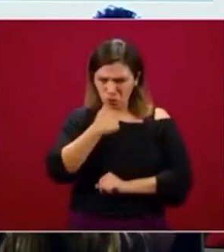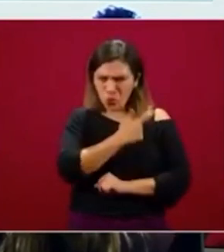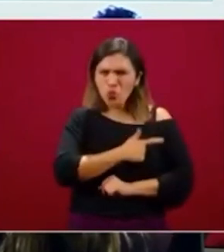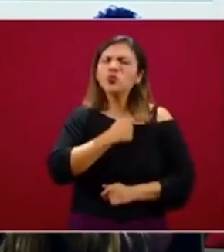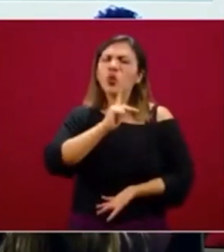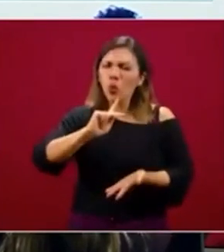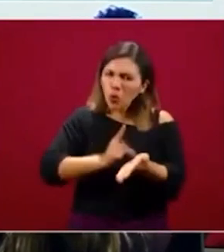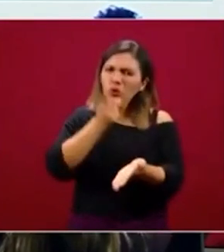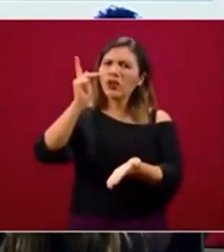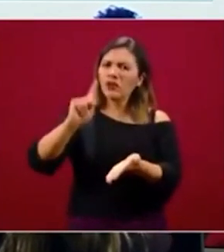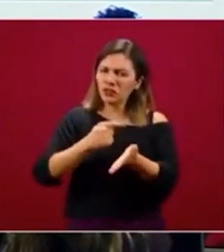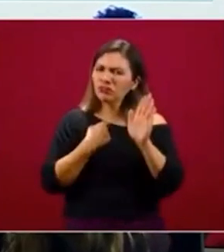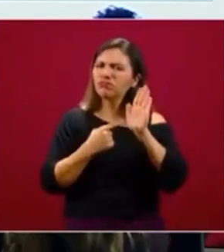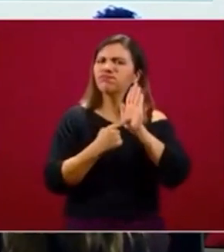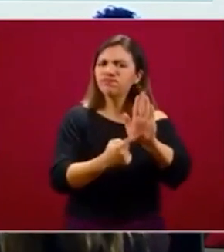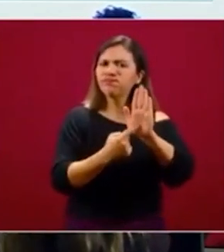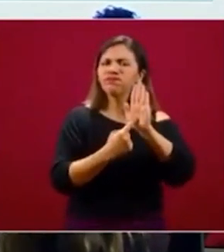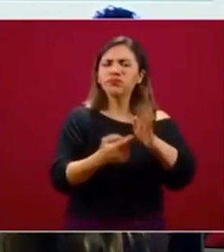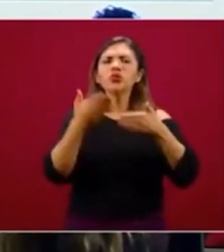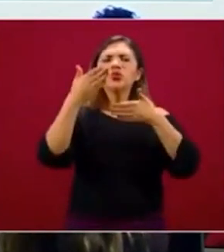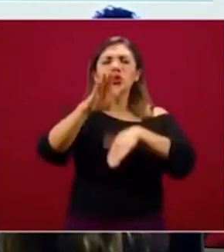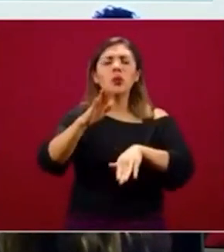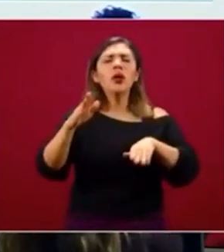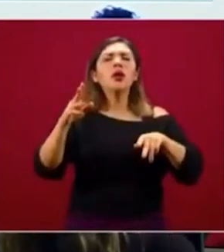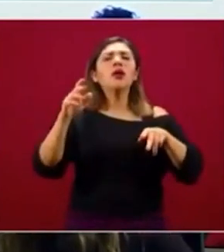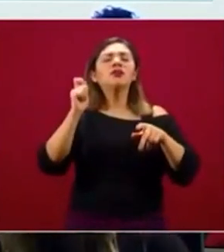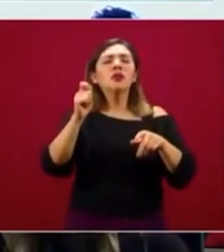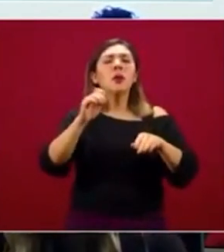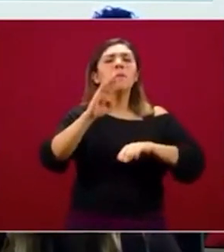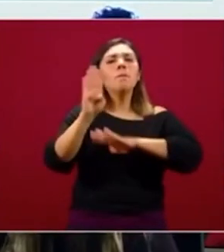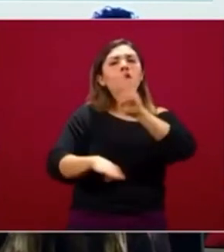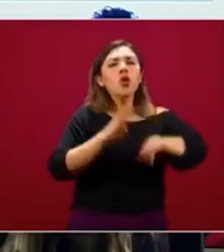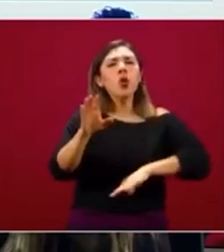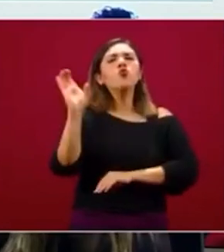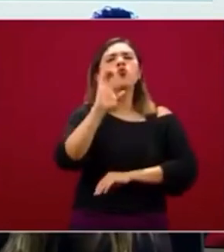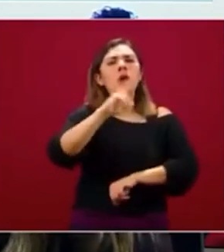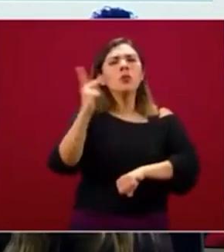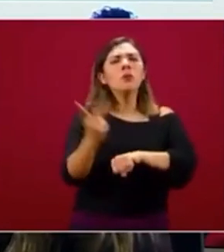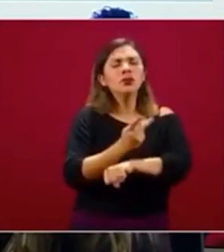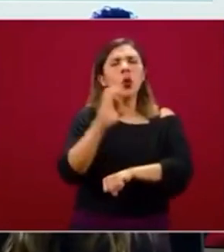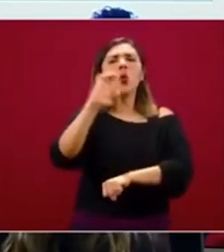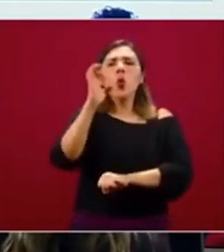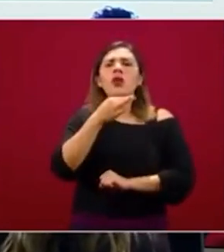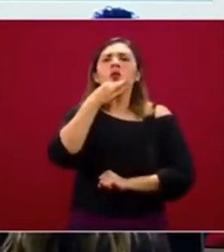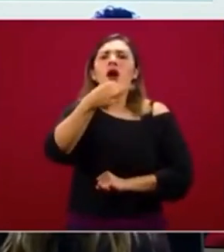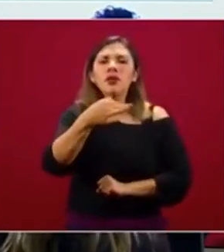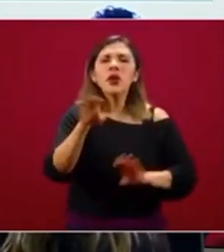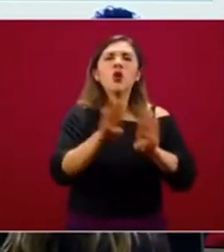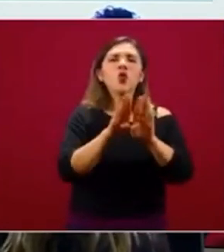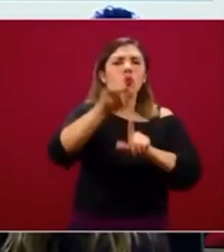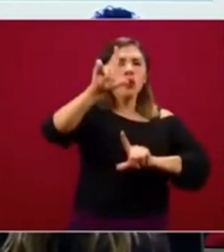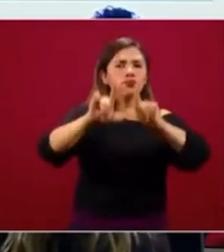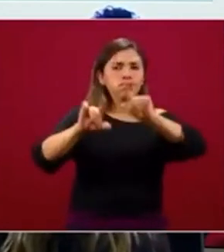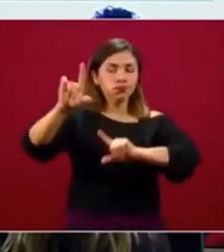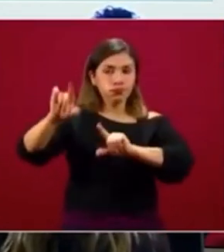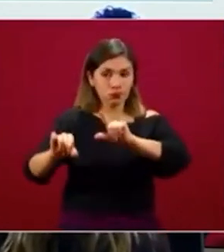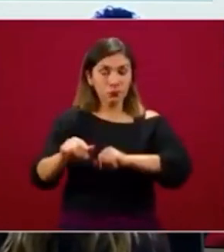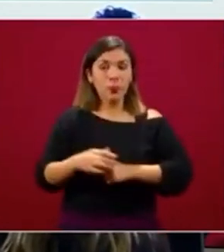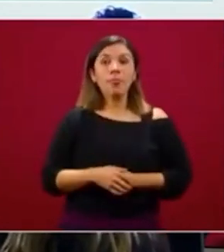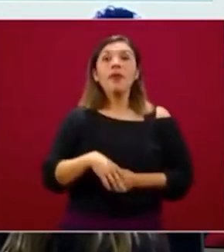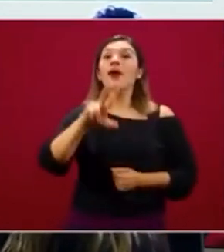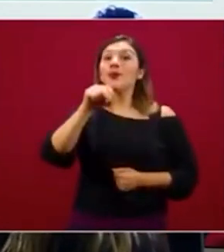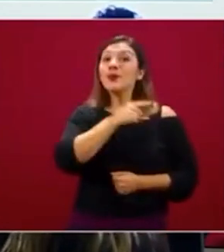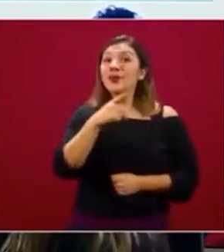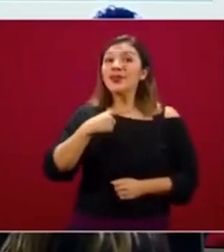volvemos a dar sobre las defunciones, cuándo ocurrieron, cuándo se notifican y cómo se van distribuyendo. Sin